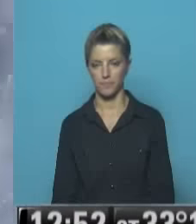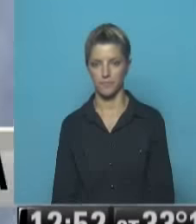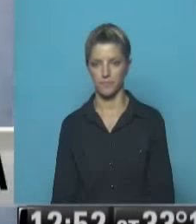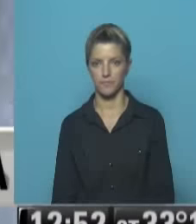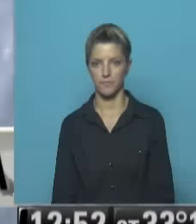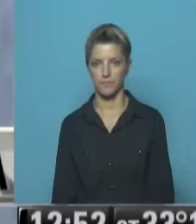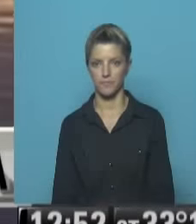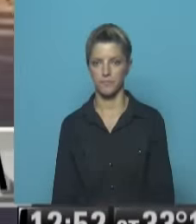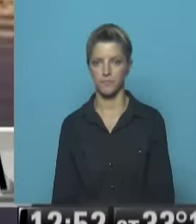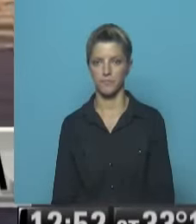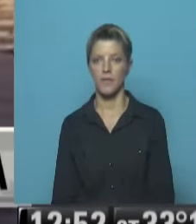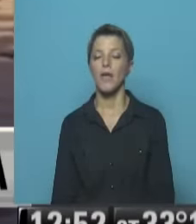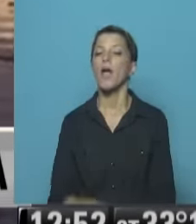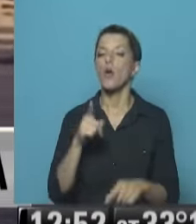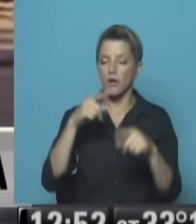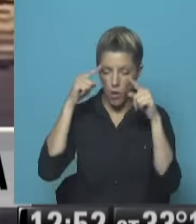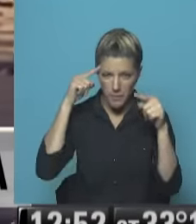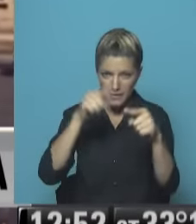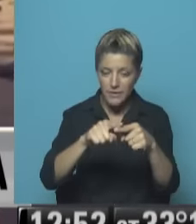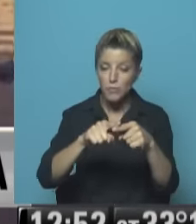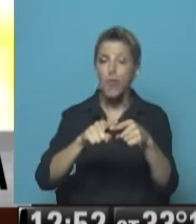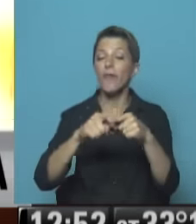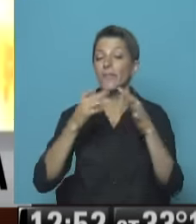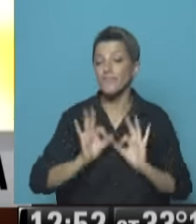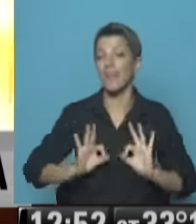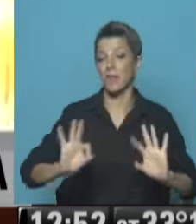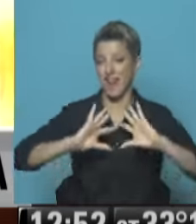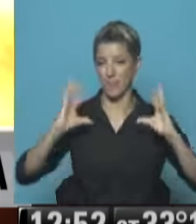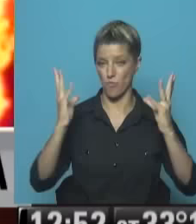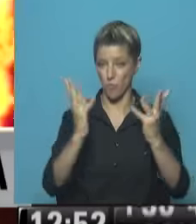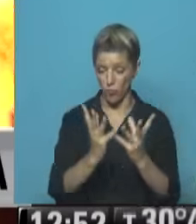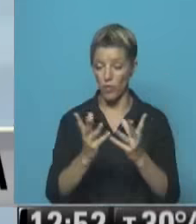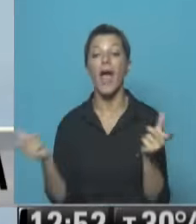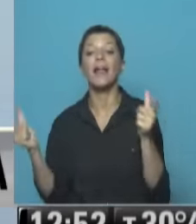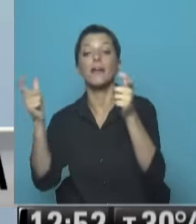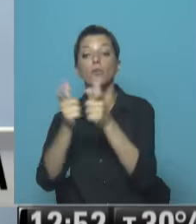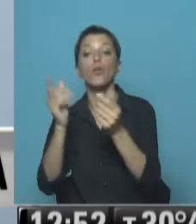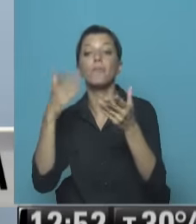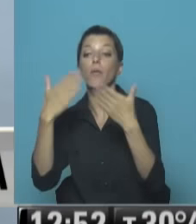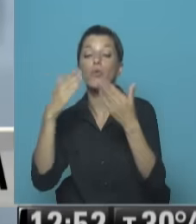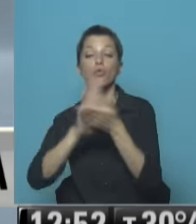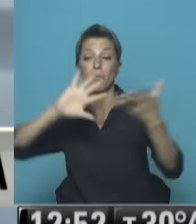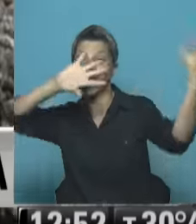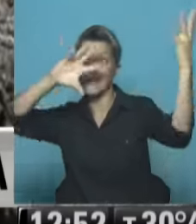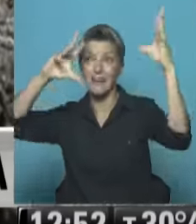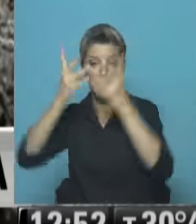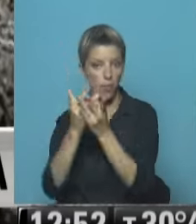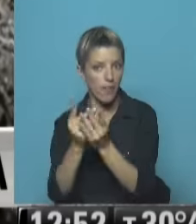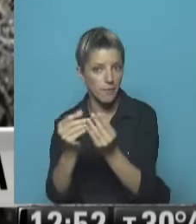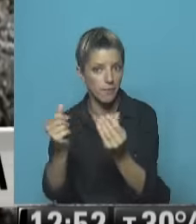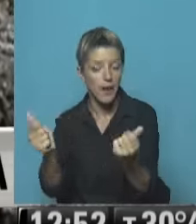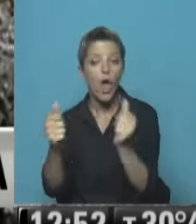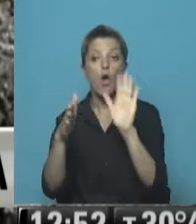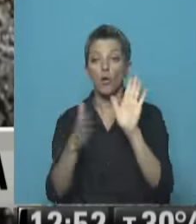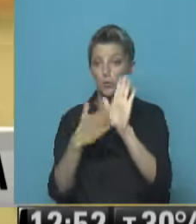Con el desafío De salvar al planeta La cumbre climática Que se desarrolló En París Llega a sus horas Finales Con un